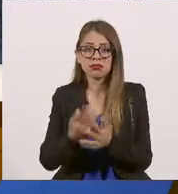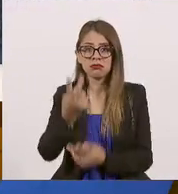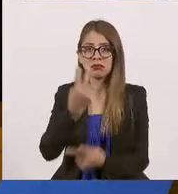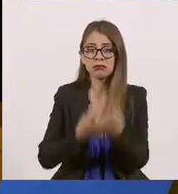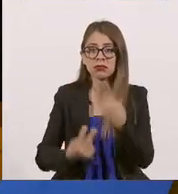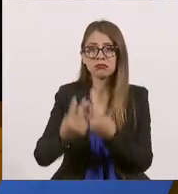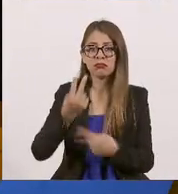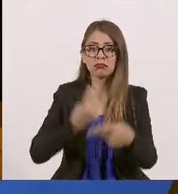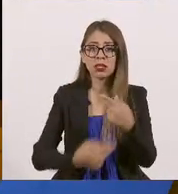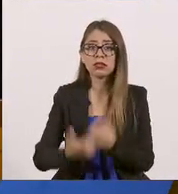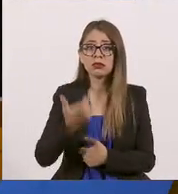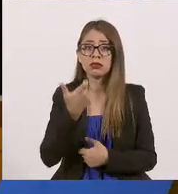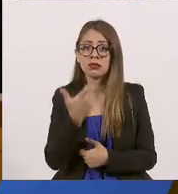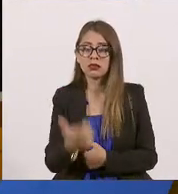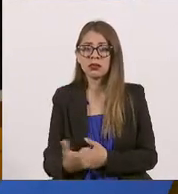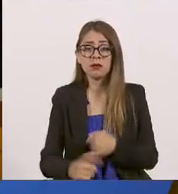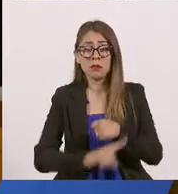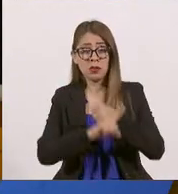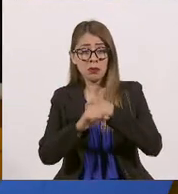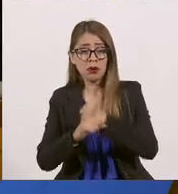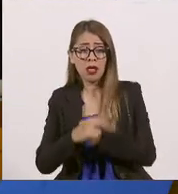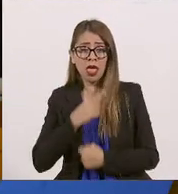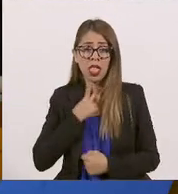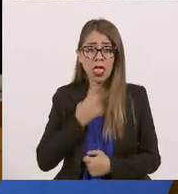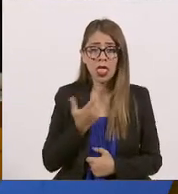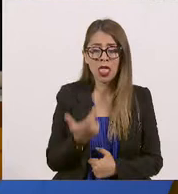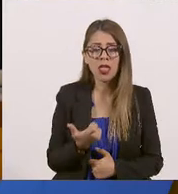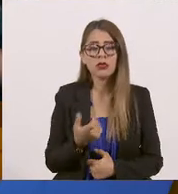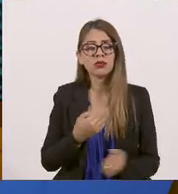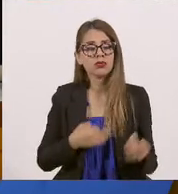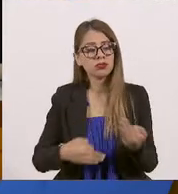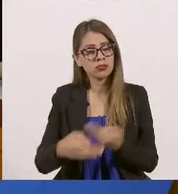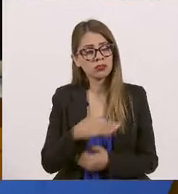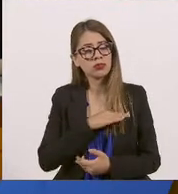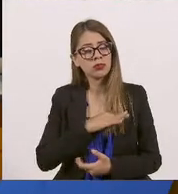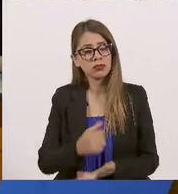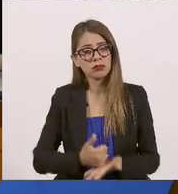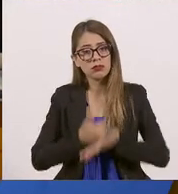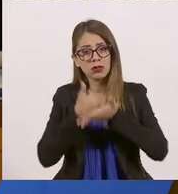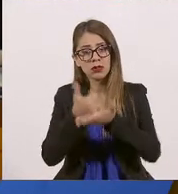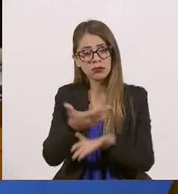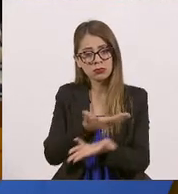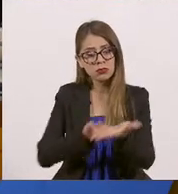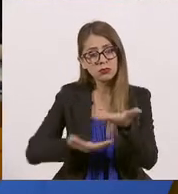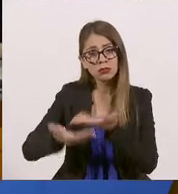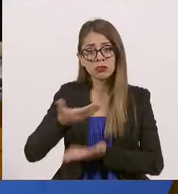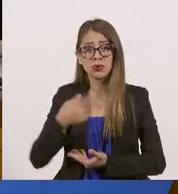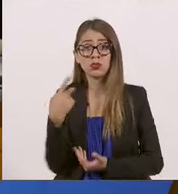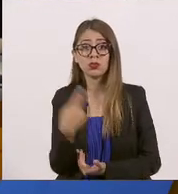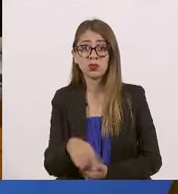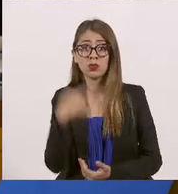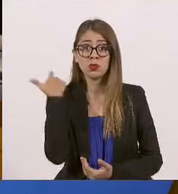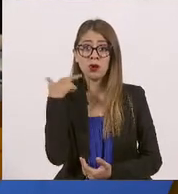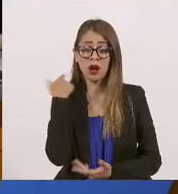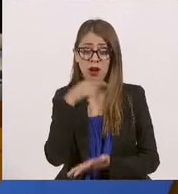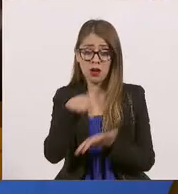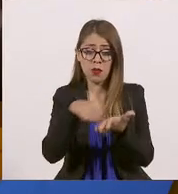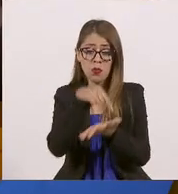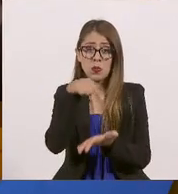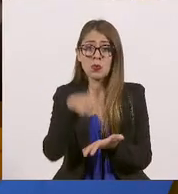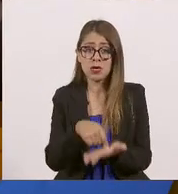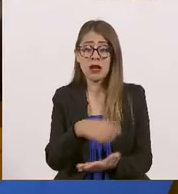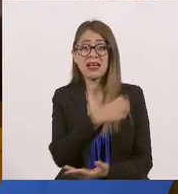puedan ser menos profundas y podamos entre todos sanar esa herida común. El que Guadalajara sea capital mundial del libro en